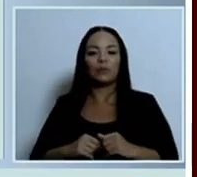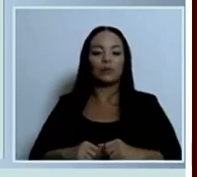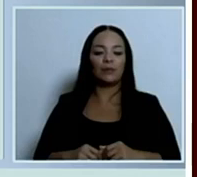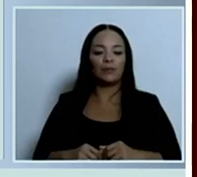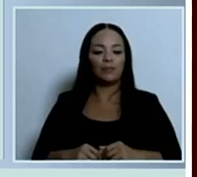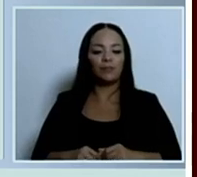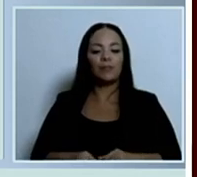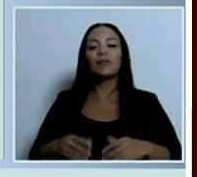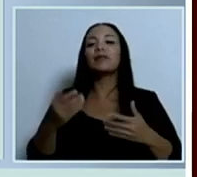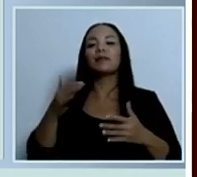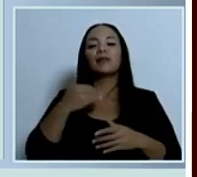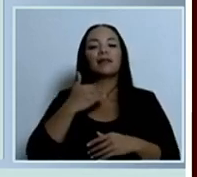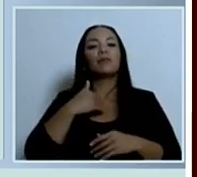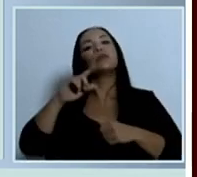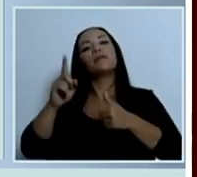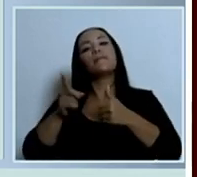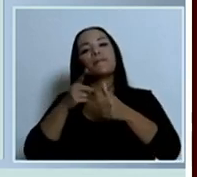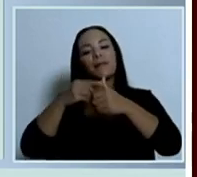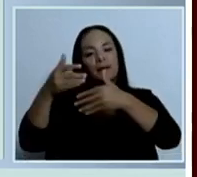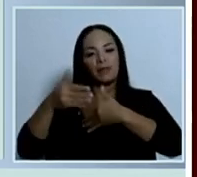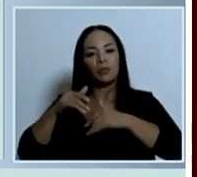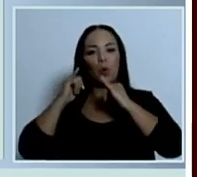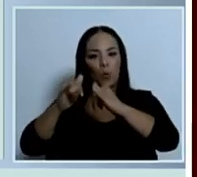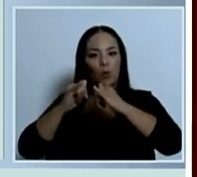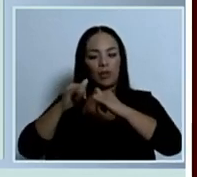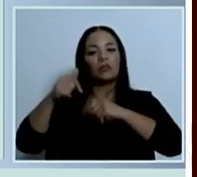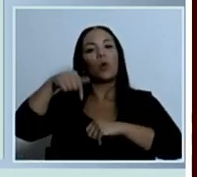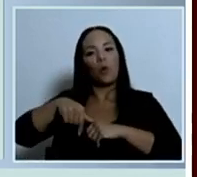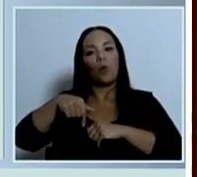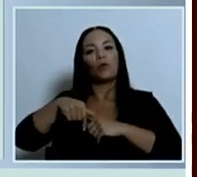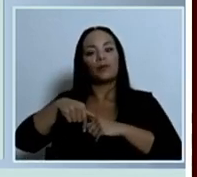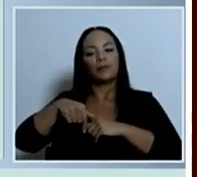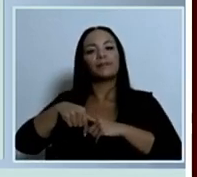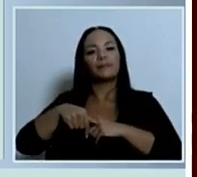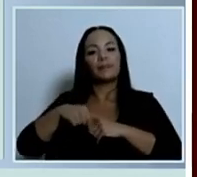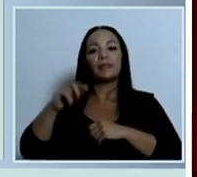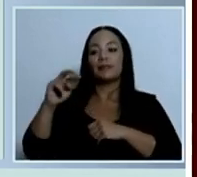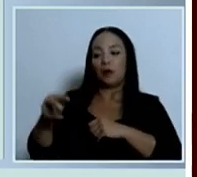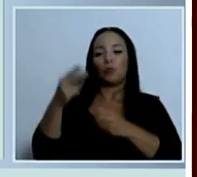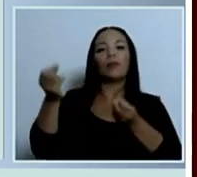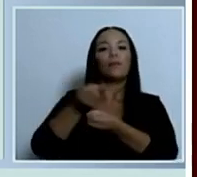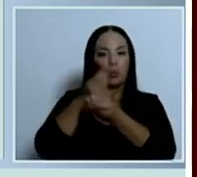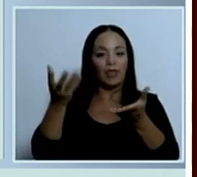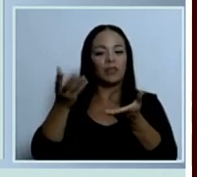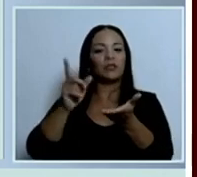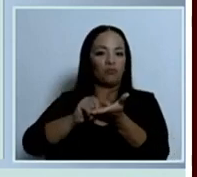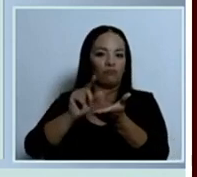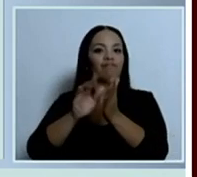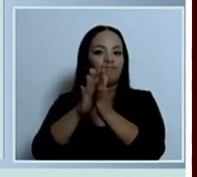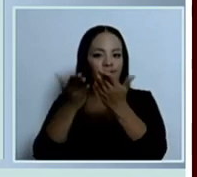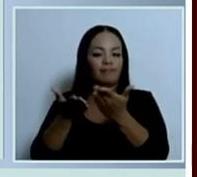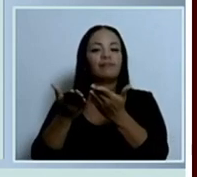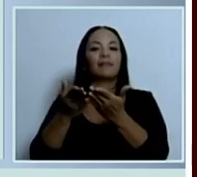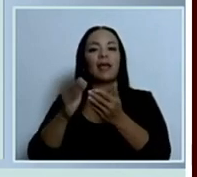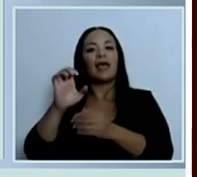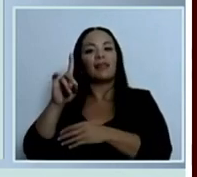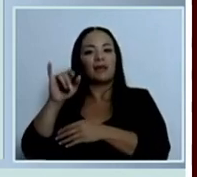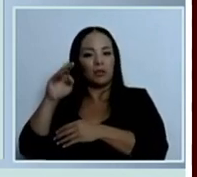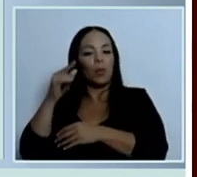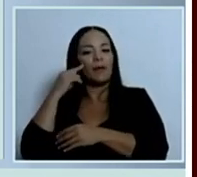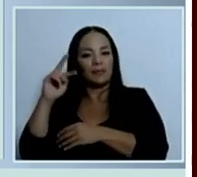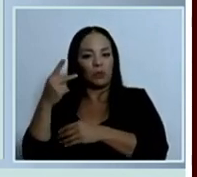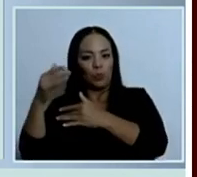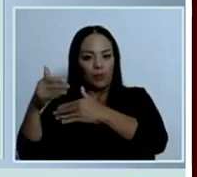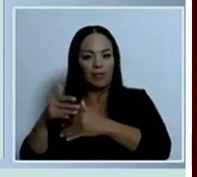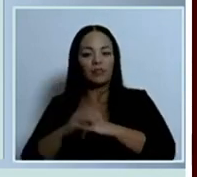Ya tenemos, bueno, el primer registro de promologación y hoy sale la segunda publicación del edicto para el segundo registro. ¿Cuál es el